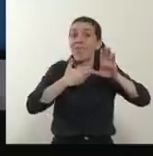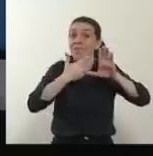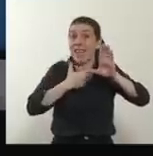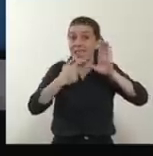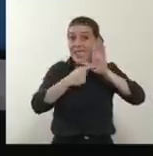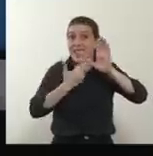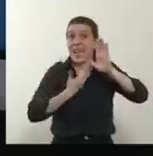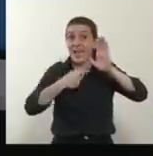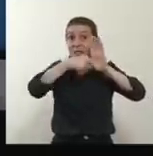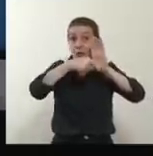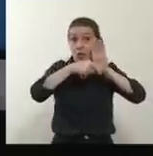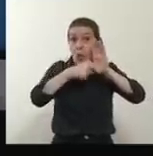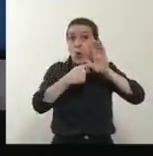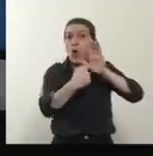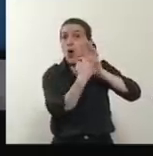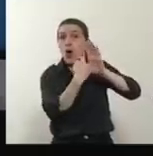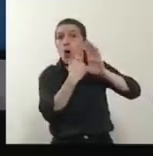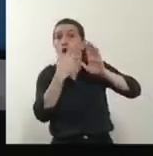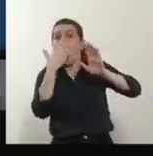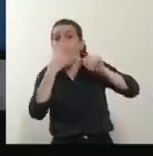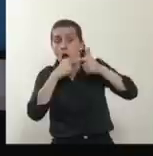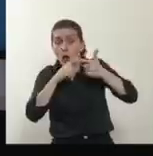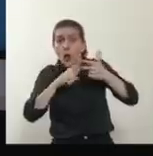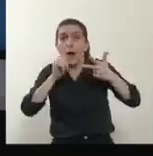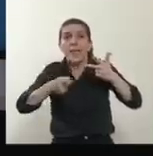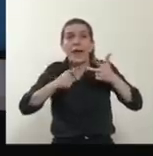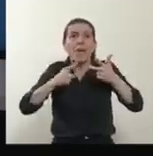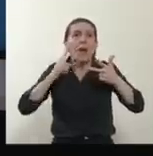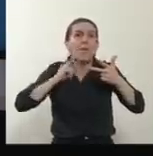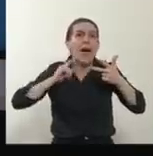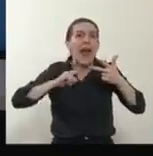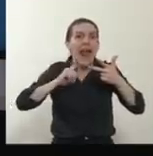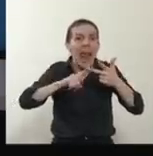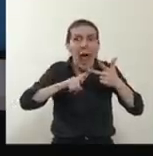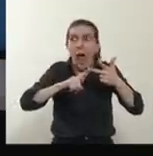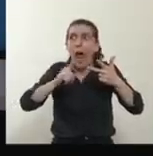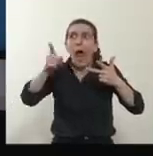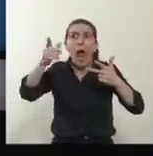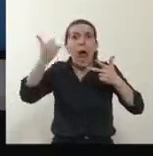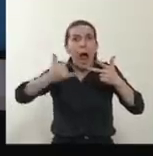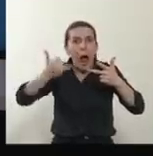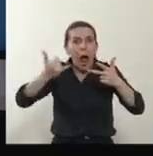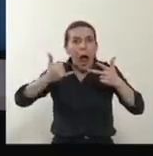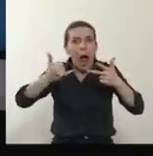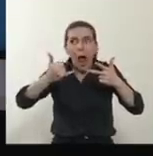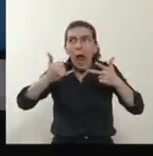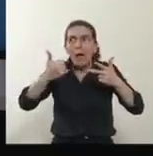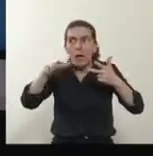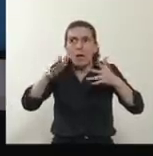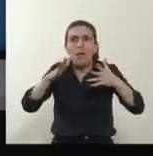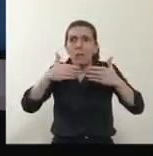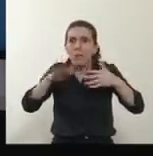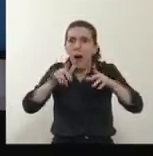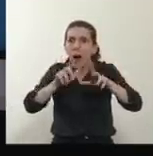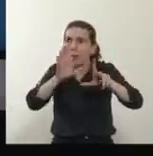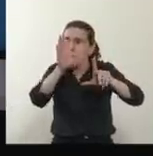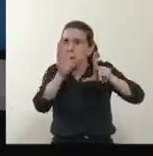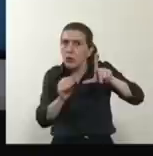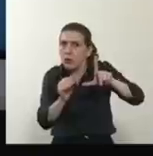de Córdoba, como la zona de Paraná, empieza a ser de algún modo